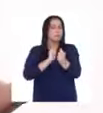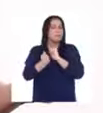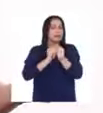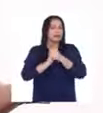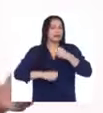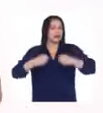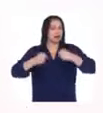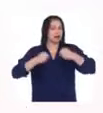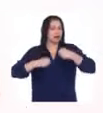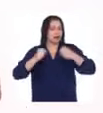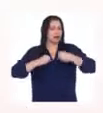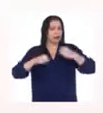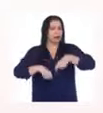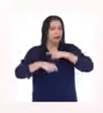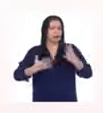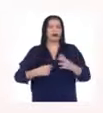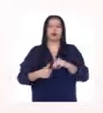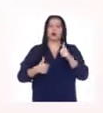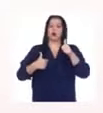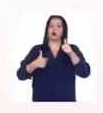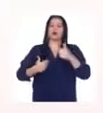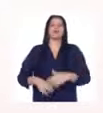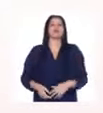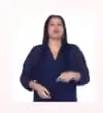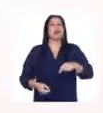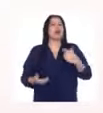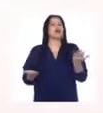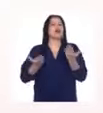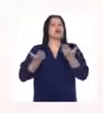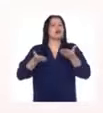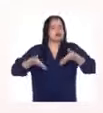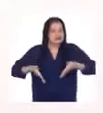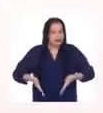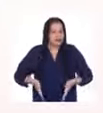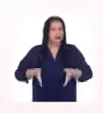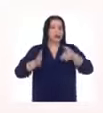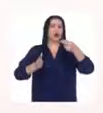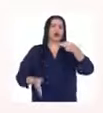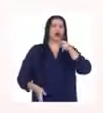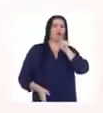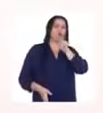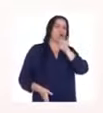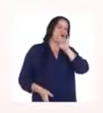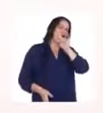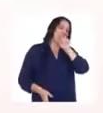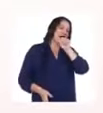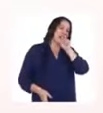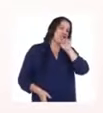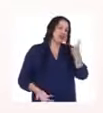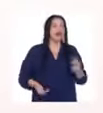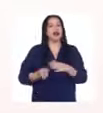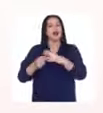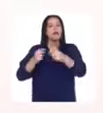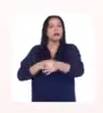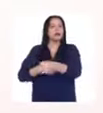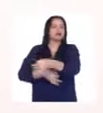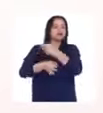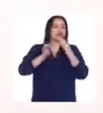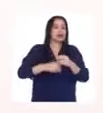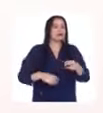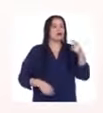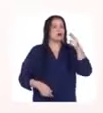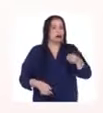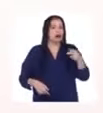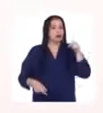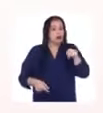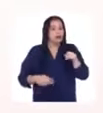Grande Inés. Inés nació en Huancabelica y se mudó desde muy chiquita a Huancayo. Allí empezó